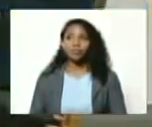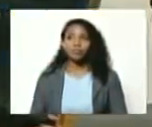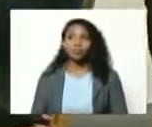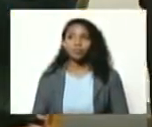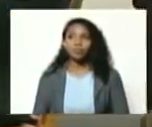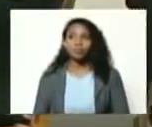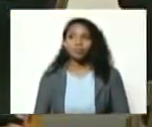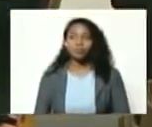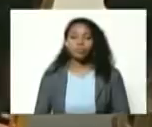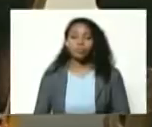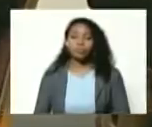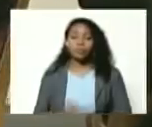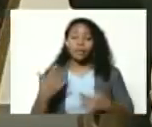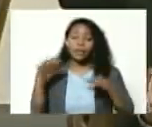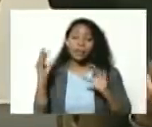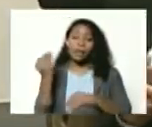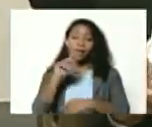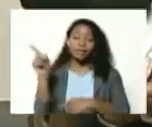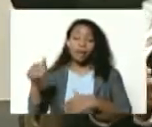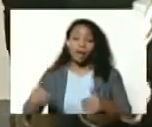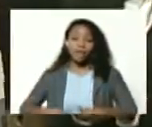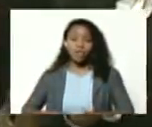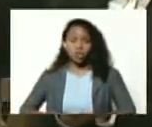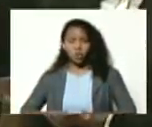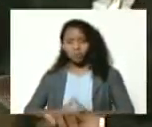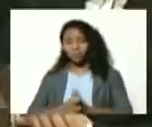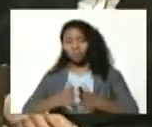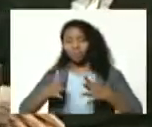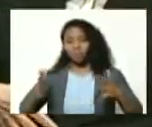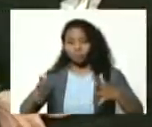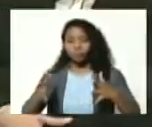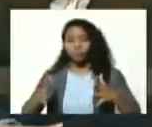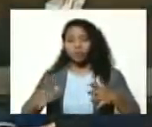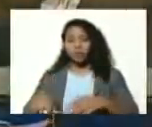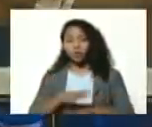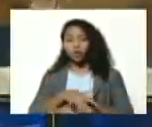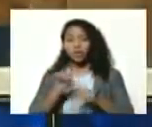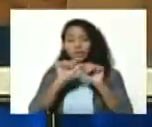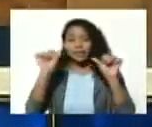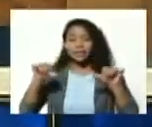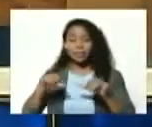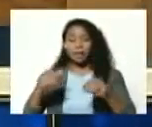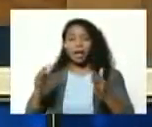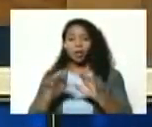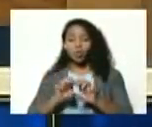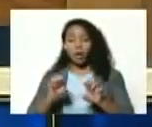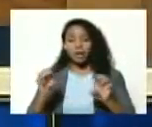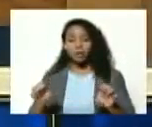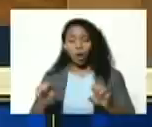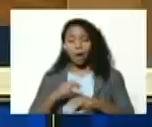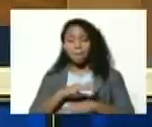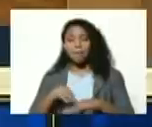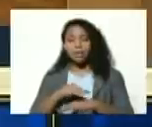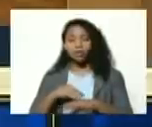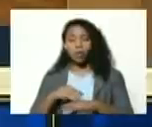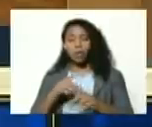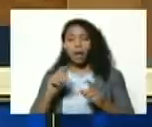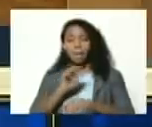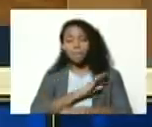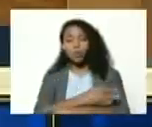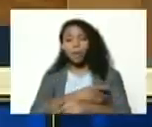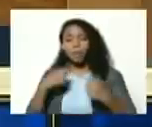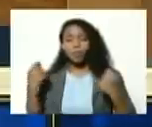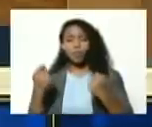y además tenemos que hacer un gran esfuerzo en todo el sistema educativo con el ministro del poder popular